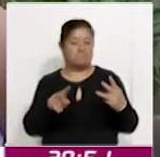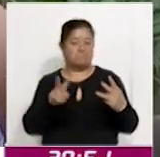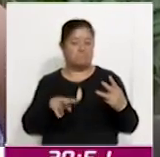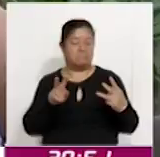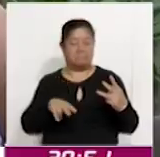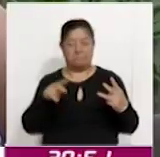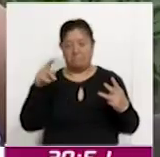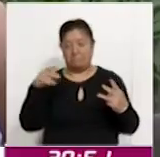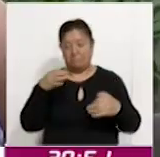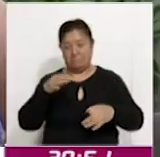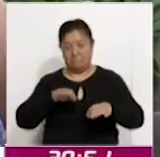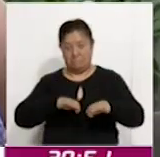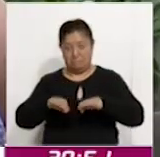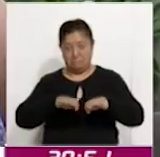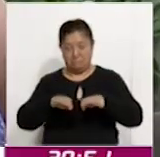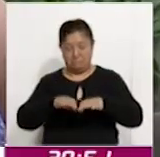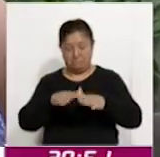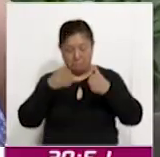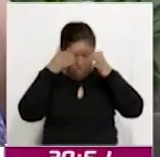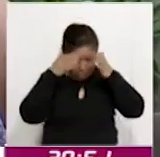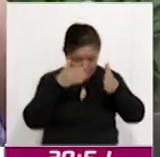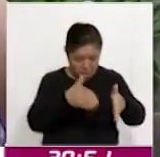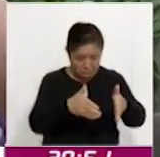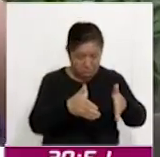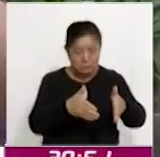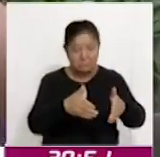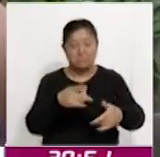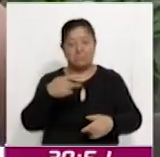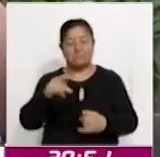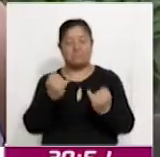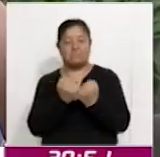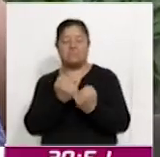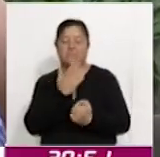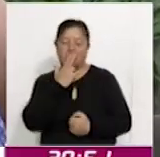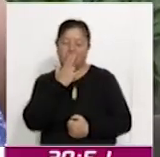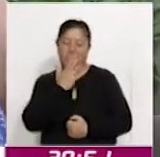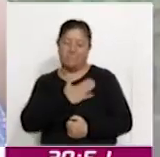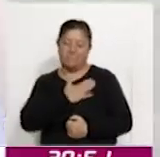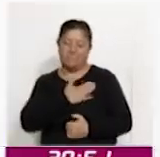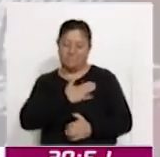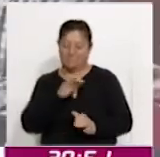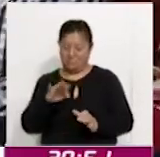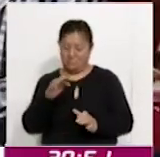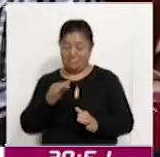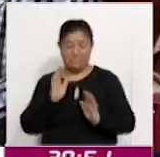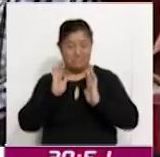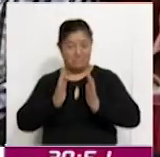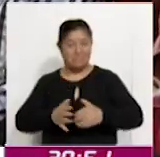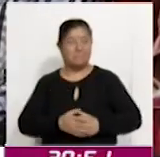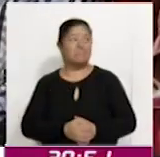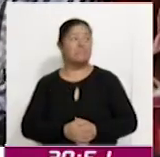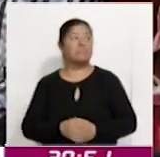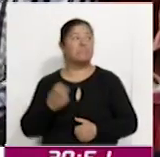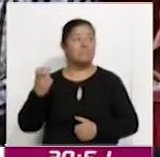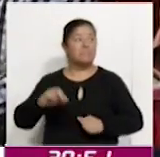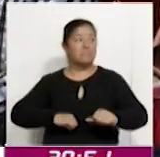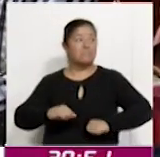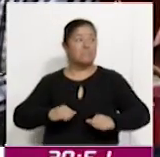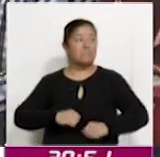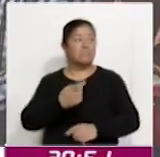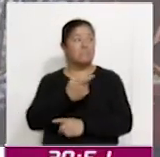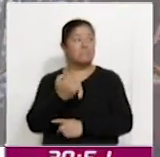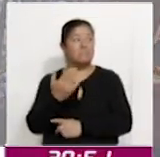que requiere dedicación, pero también es una satisfacción ver una prenda terminada. El evento, que congregó a 150